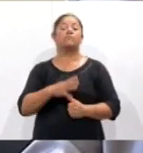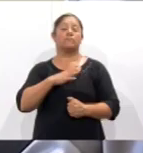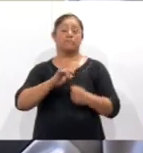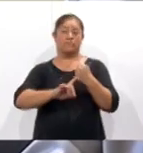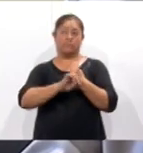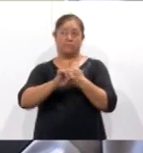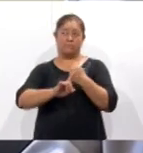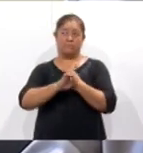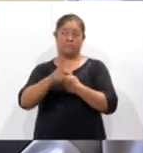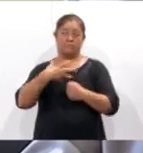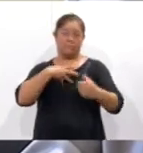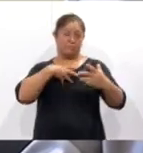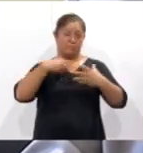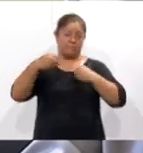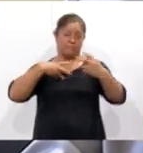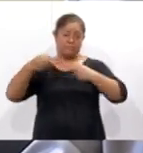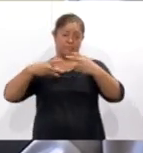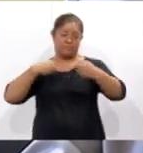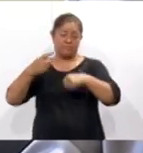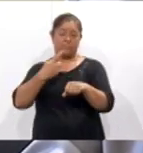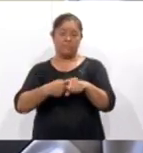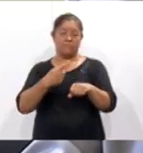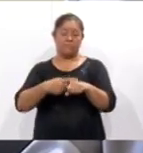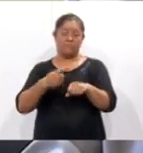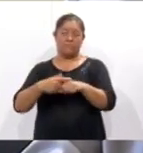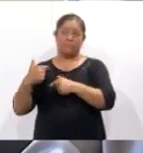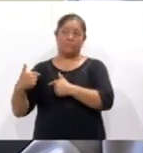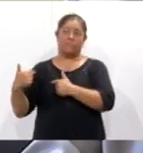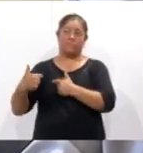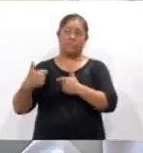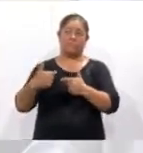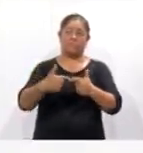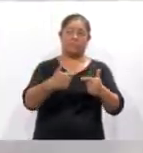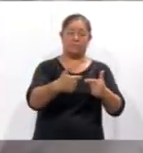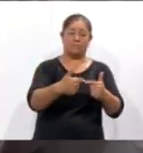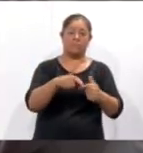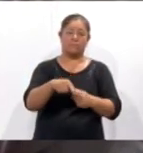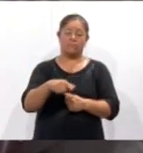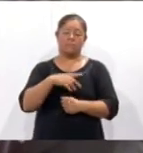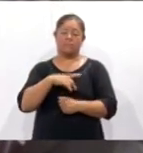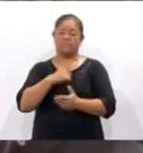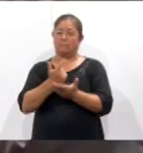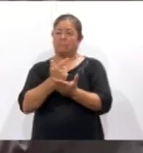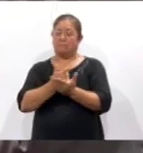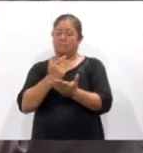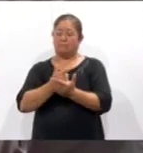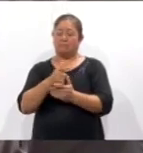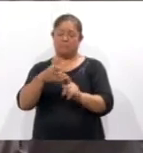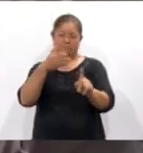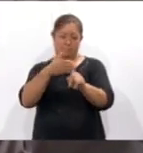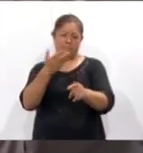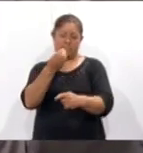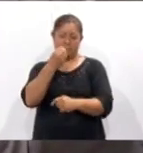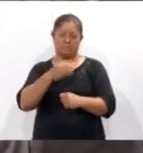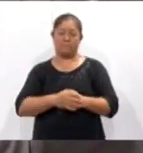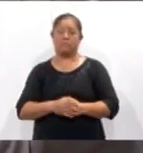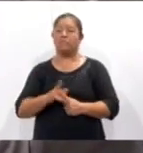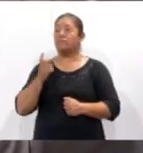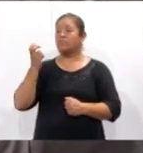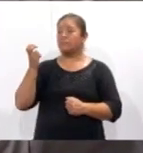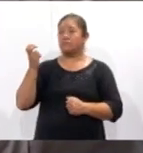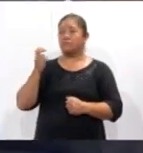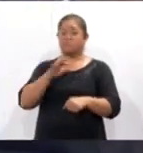de enfermedades crónico-degenerativas que tienen que ver con la alimentación. Durante la presentación participó la doctora en